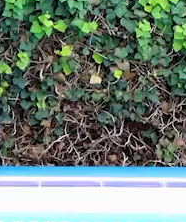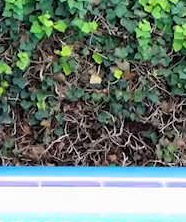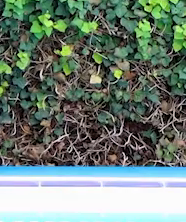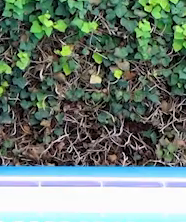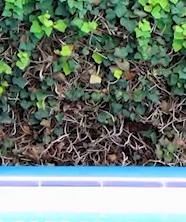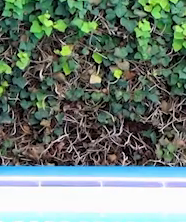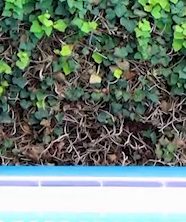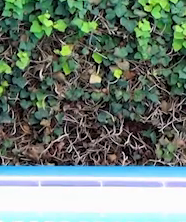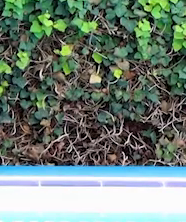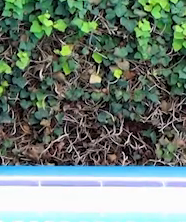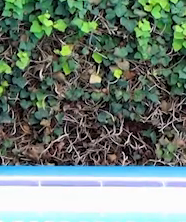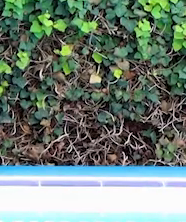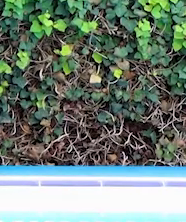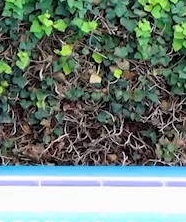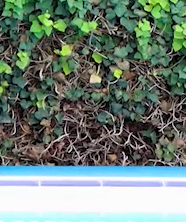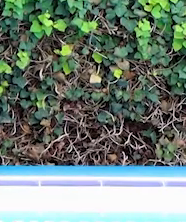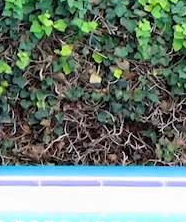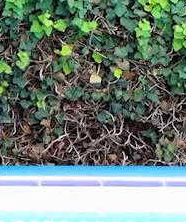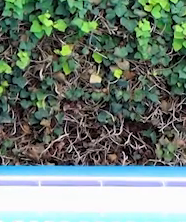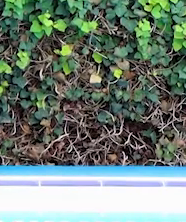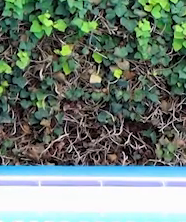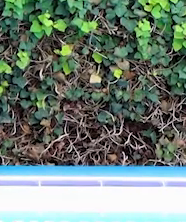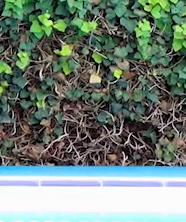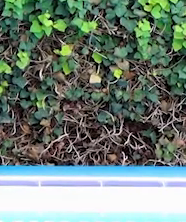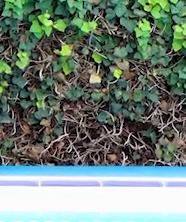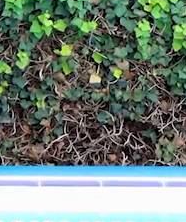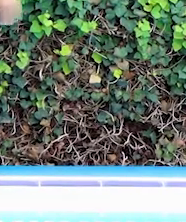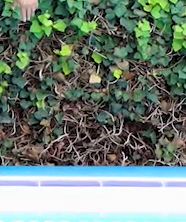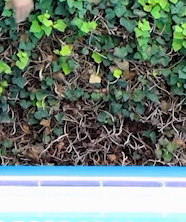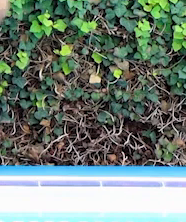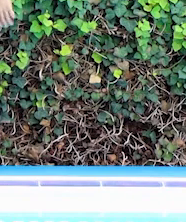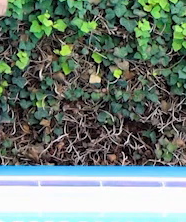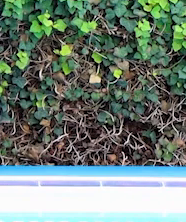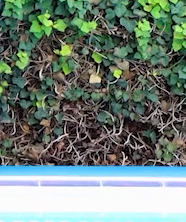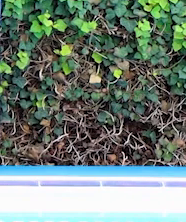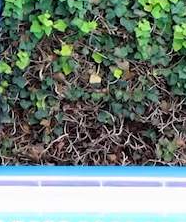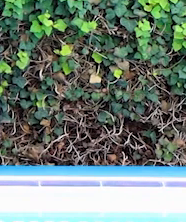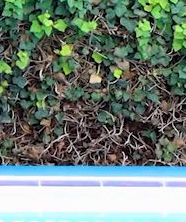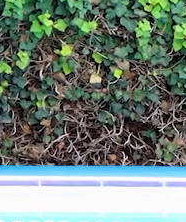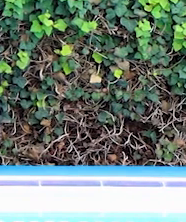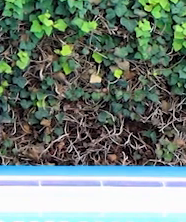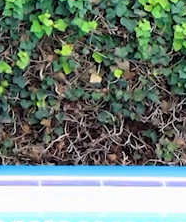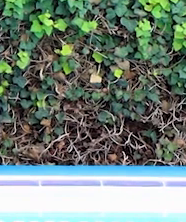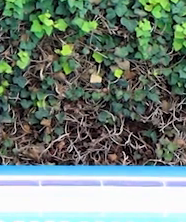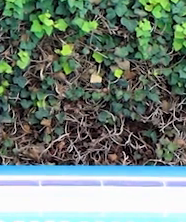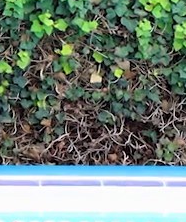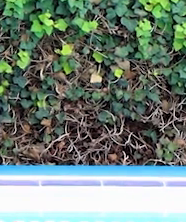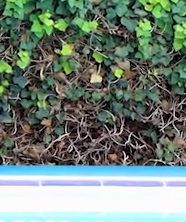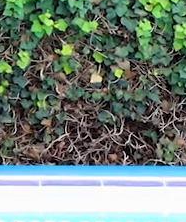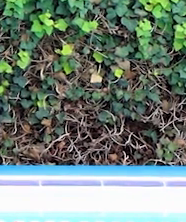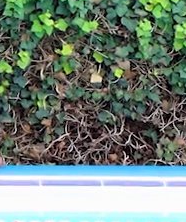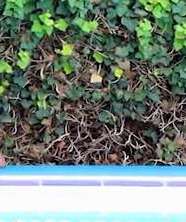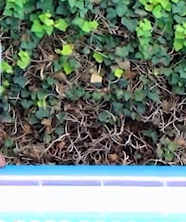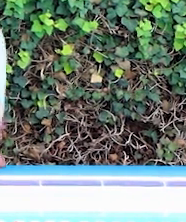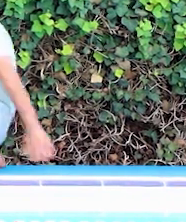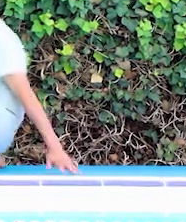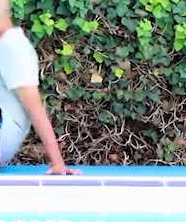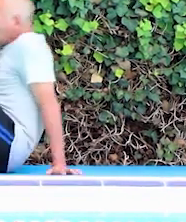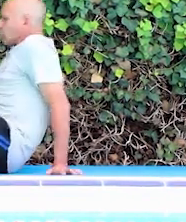Tratando de evitar que nuestros talones peguen en el suelo. Nos acostamos. Y ahí.